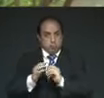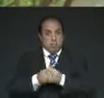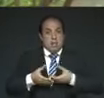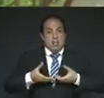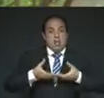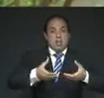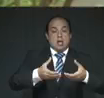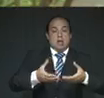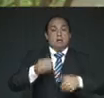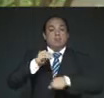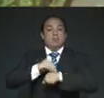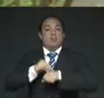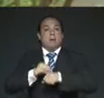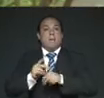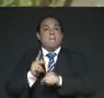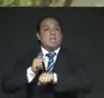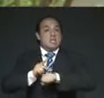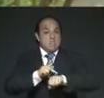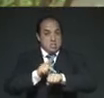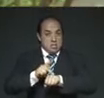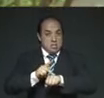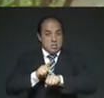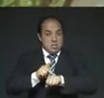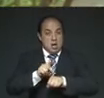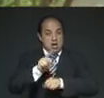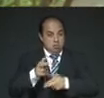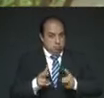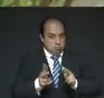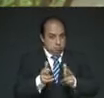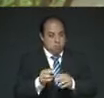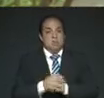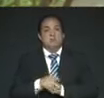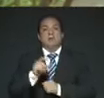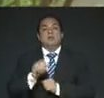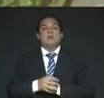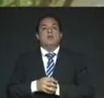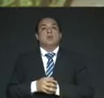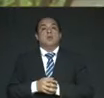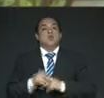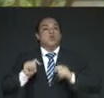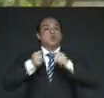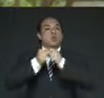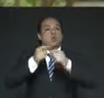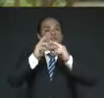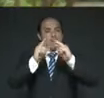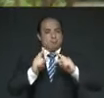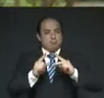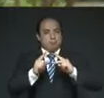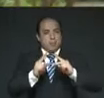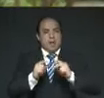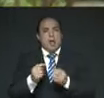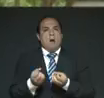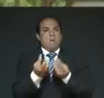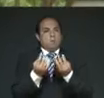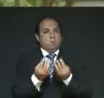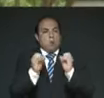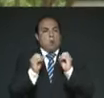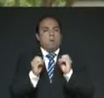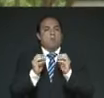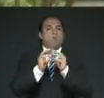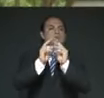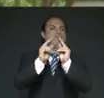escombros, las milpas de las chinampas pisoteadas, los templos fueron devastados, incendiados, derrumbados.